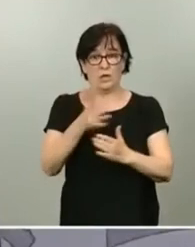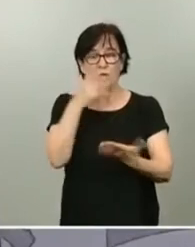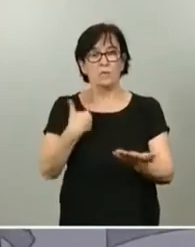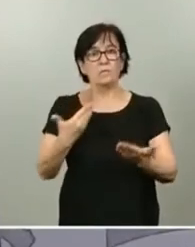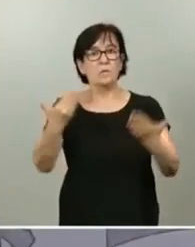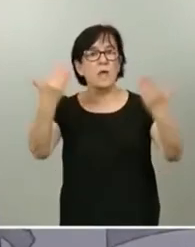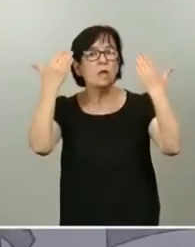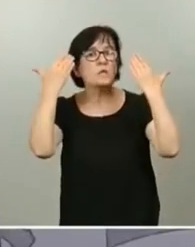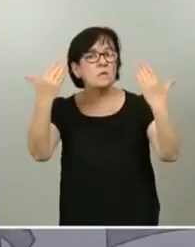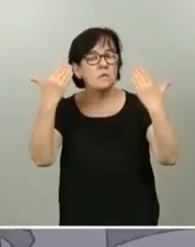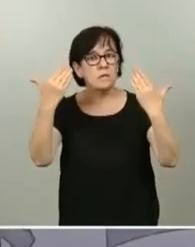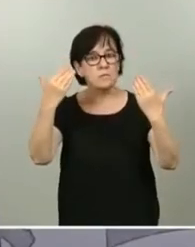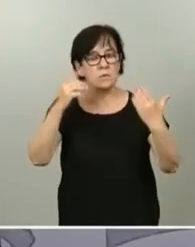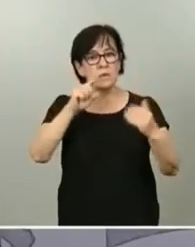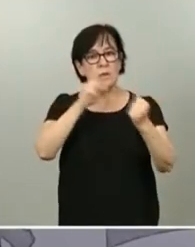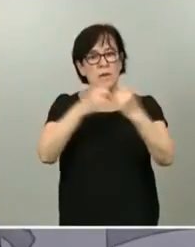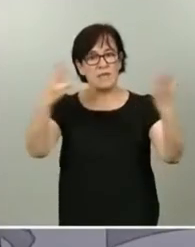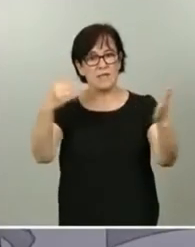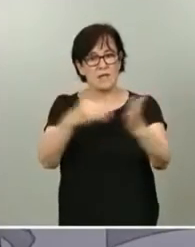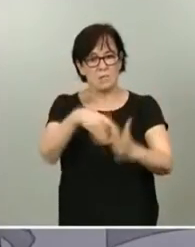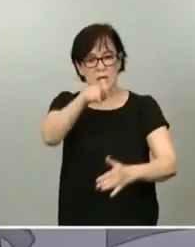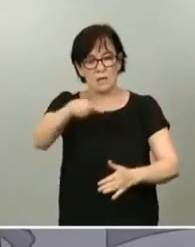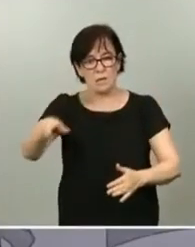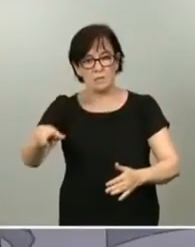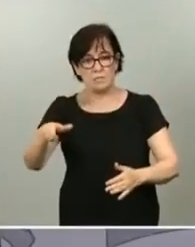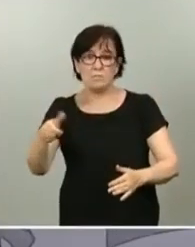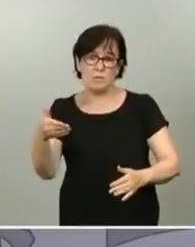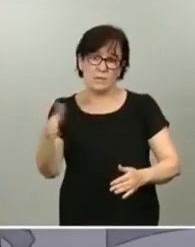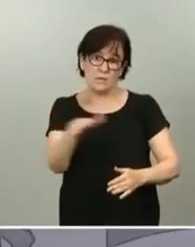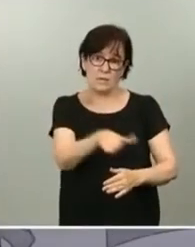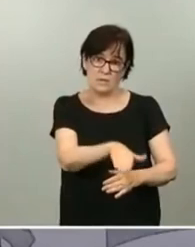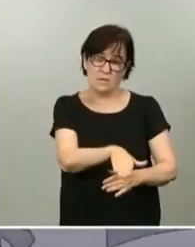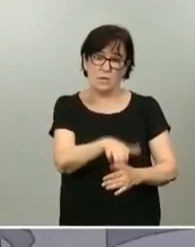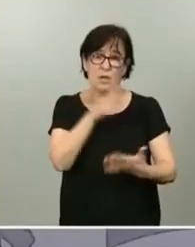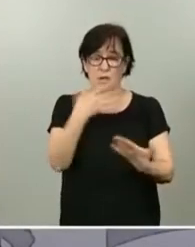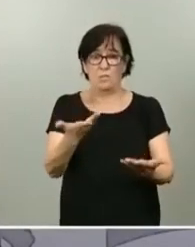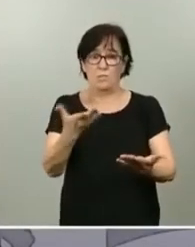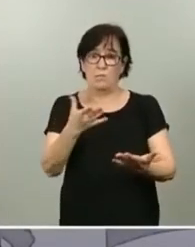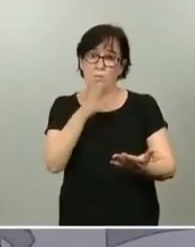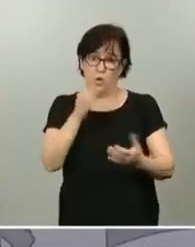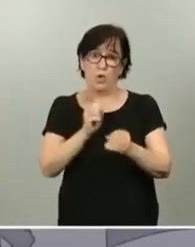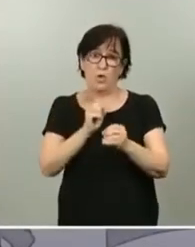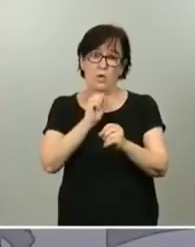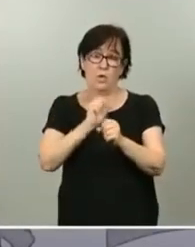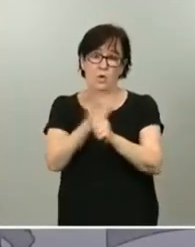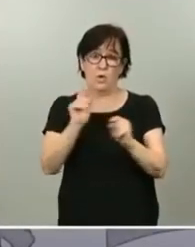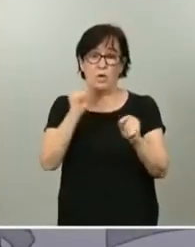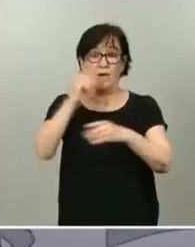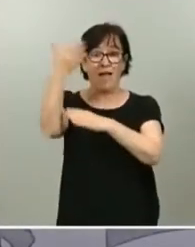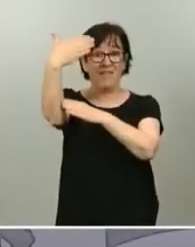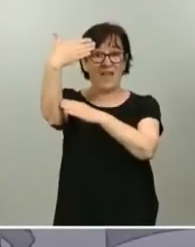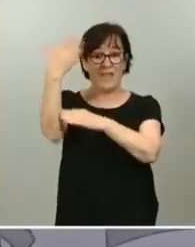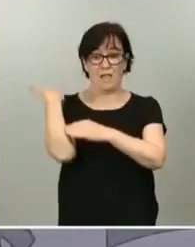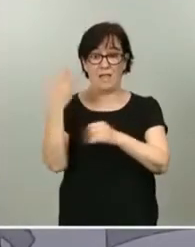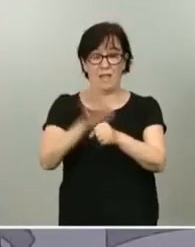a los más de 27.000 compatriotas que nos dejaron, que han fallecido víctimas del COVID. Las banderas desde el pasado martes en el